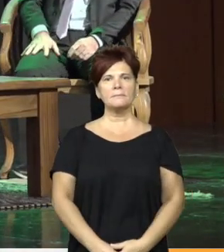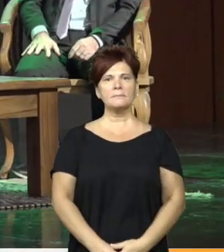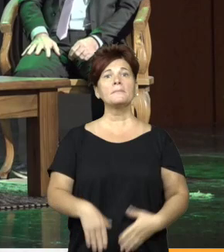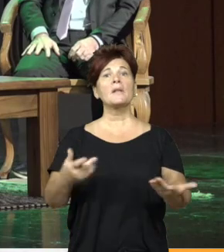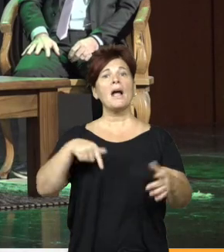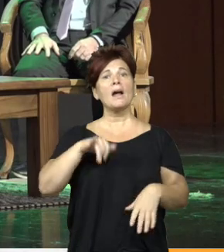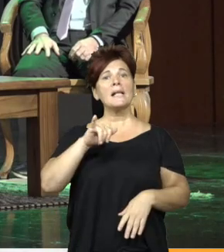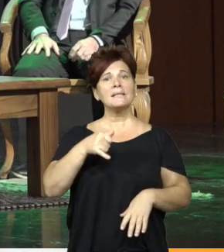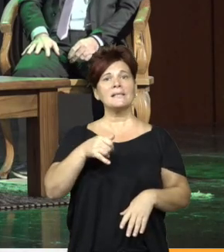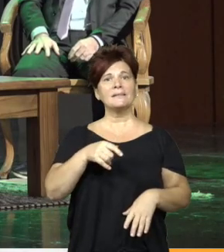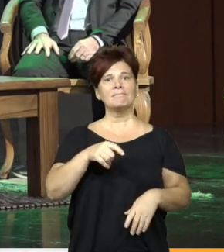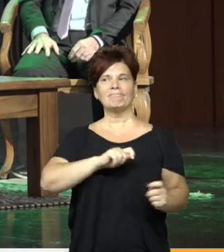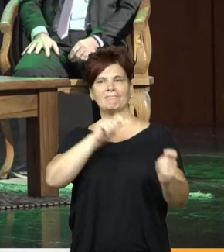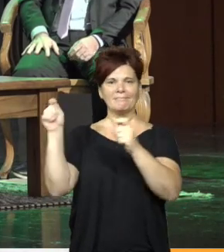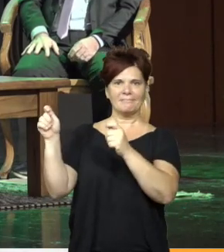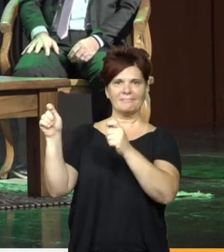ahora sí le toca a ella